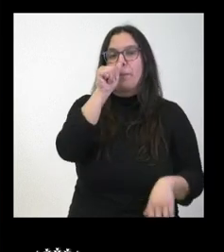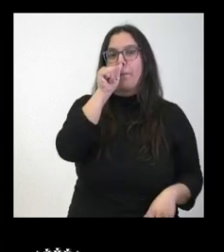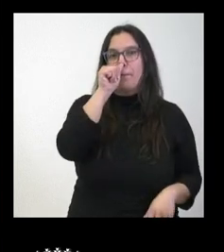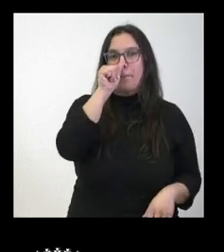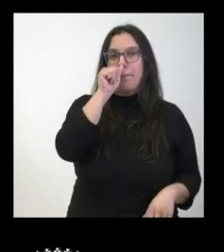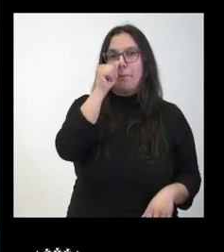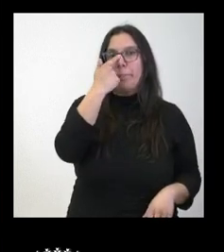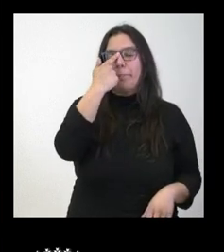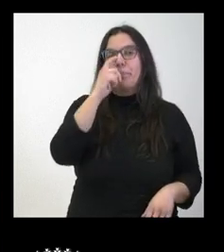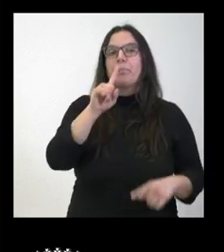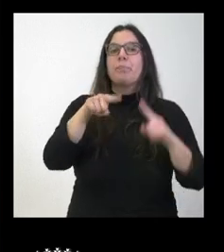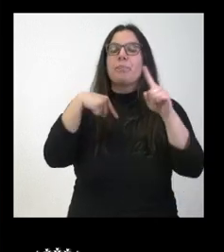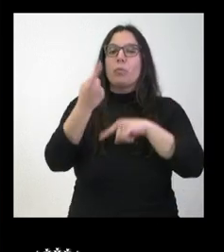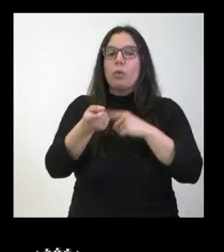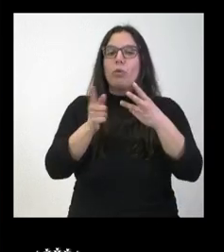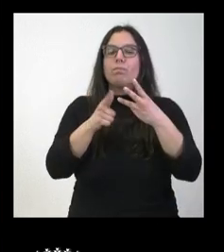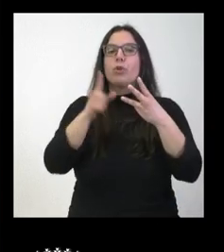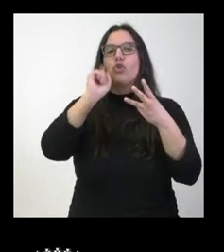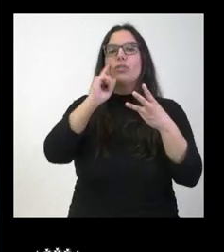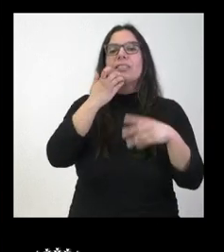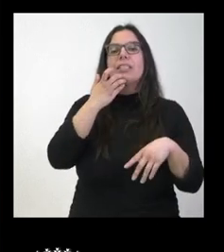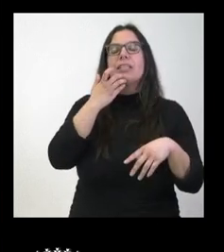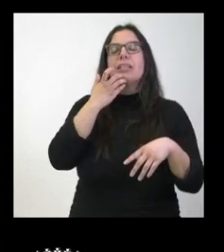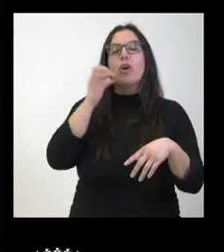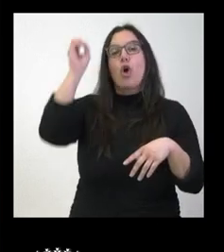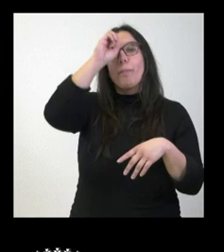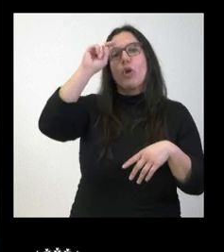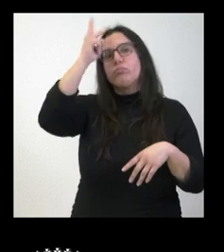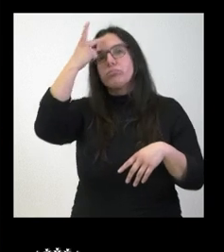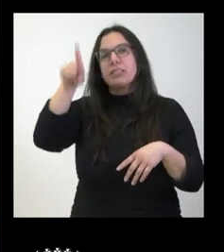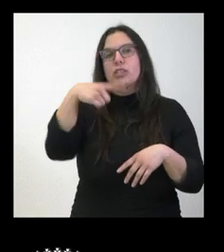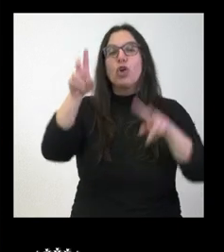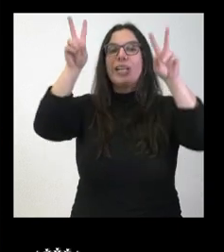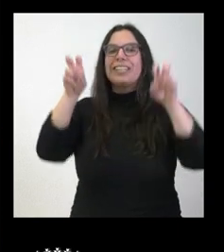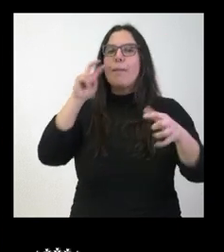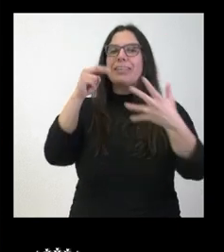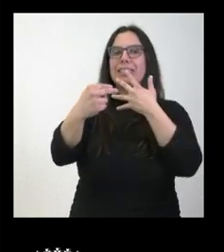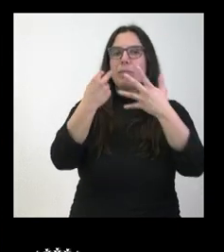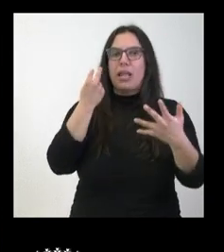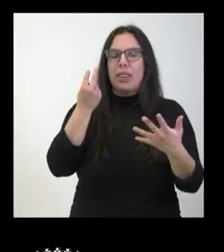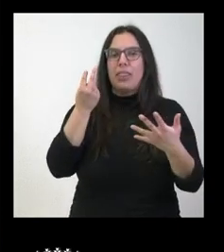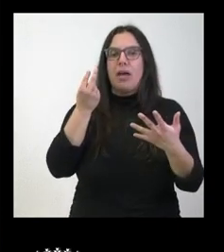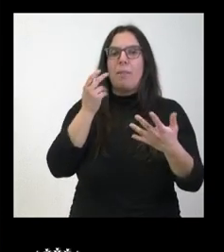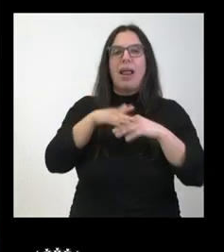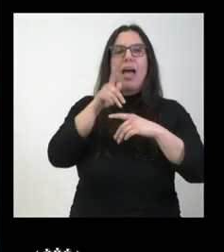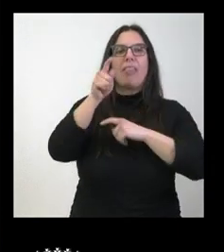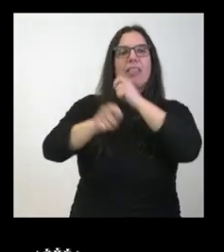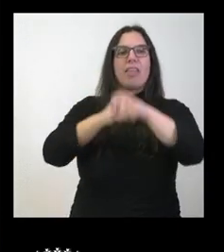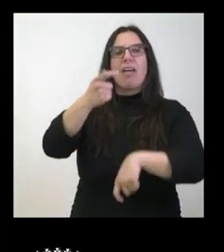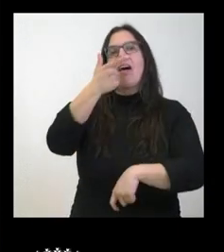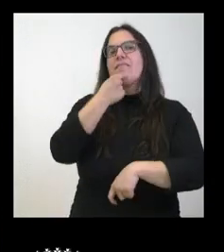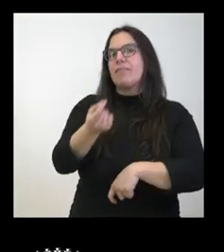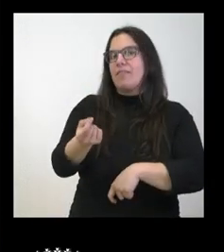Y luego, no sé si ha cambiado algo la postura respecto al tema de la transparencia y facilitar los datos, porque